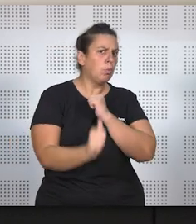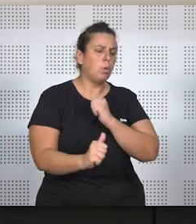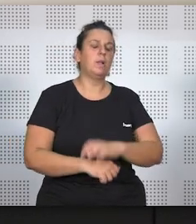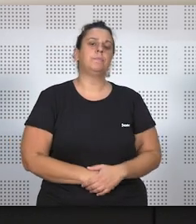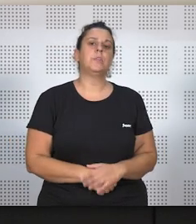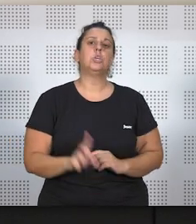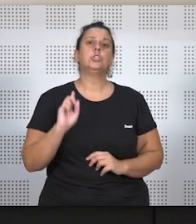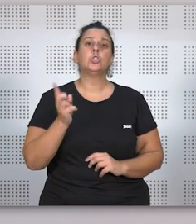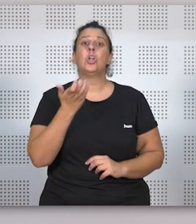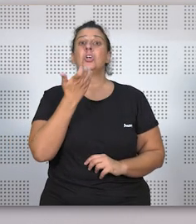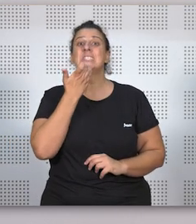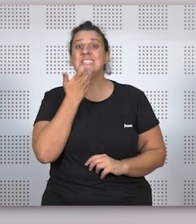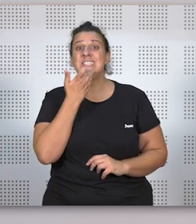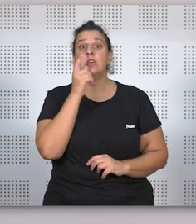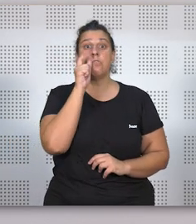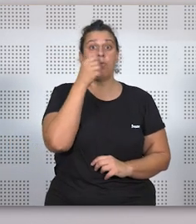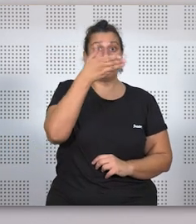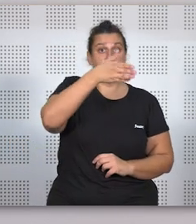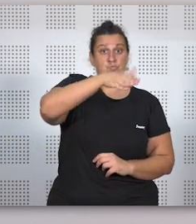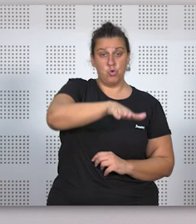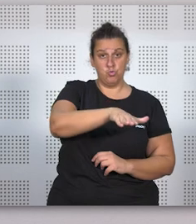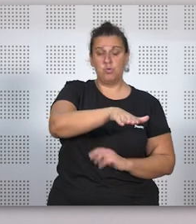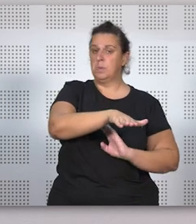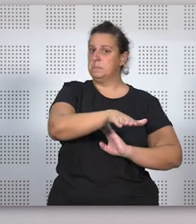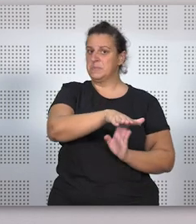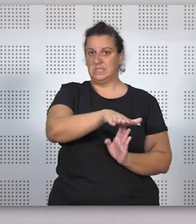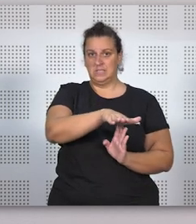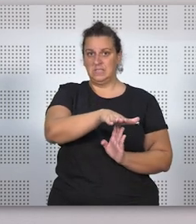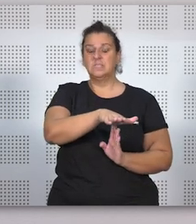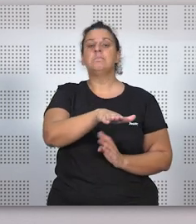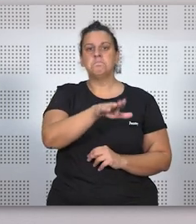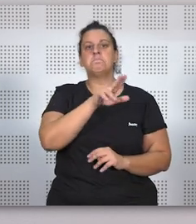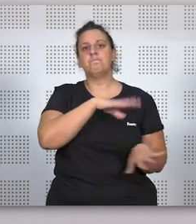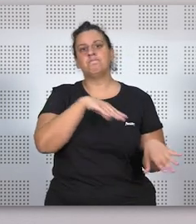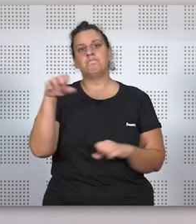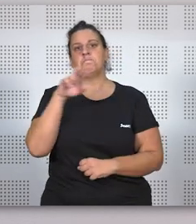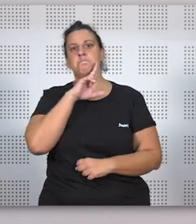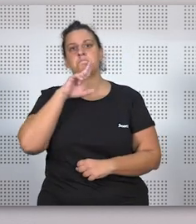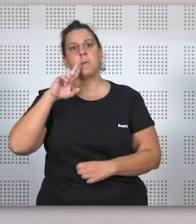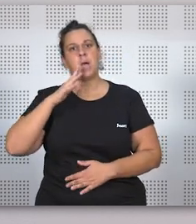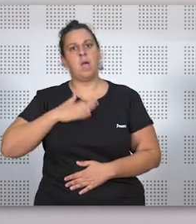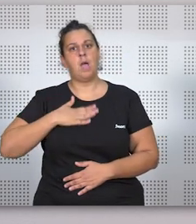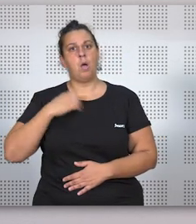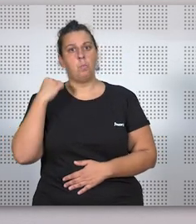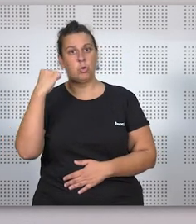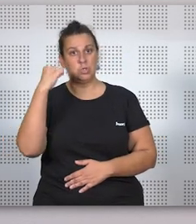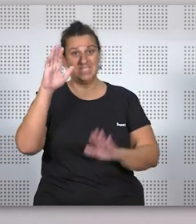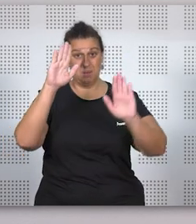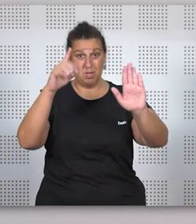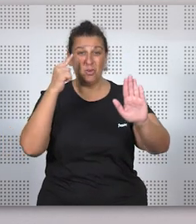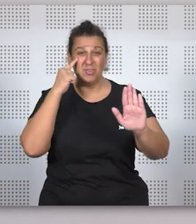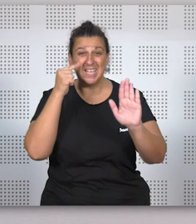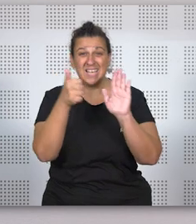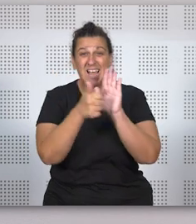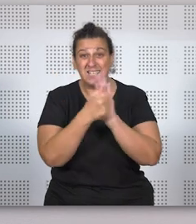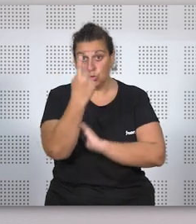situación? Pues solamente cuando se quedaba viuda. En ese momento conservaba la patria potestad, pero fíjate, había un